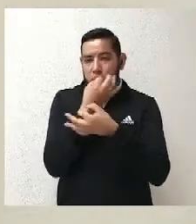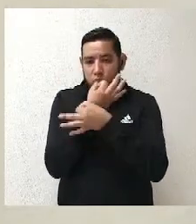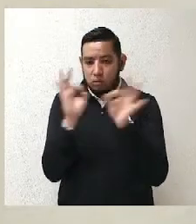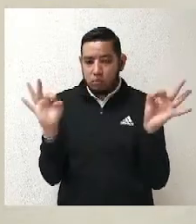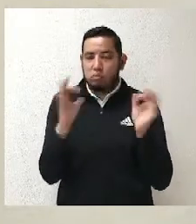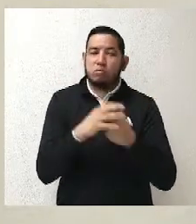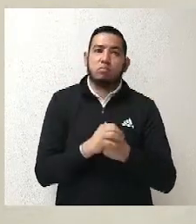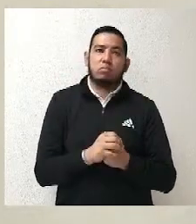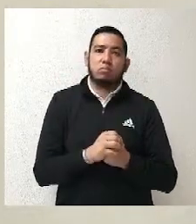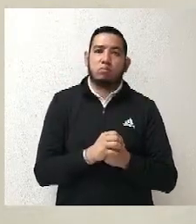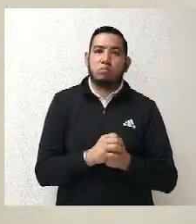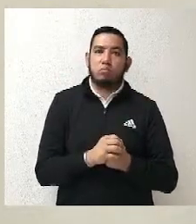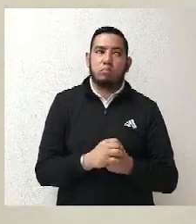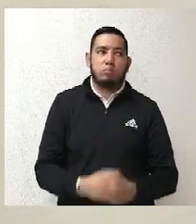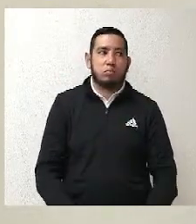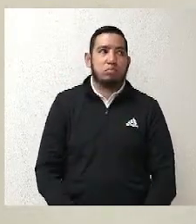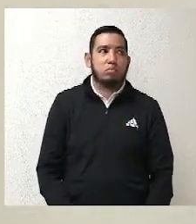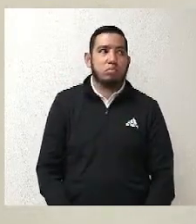perseguir.